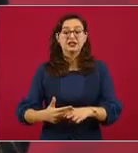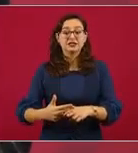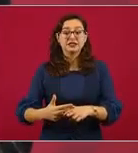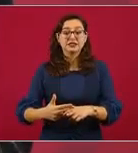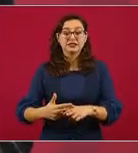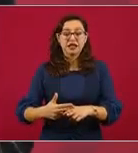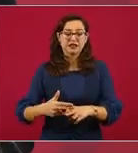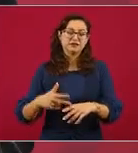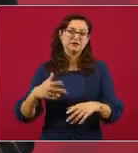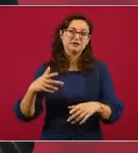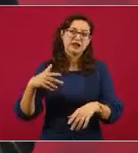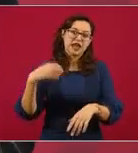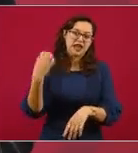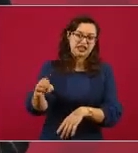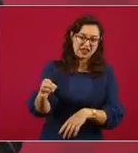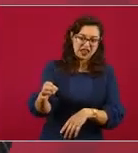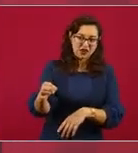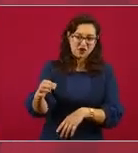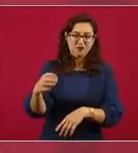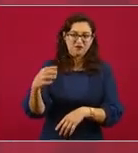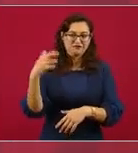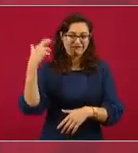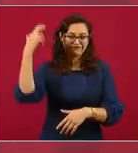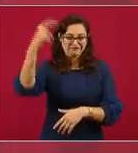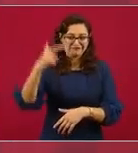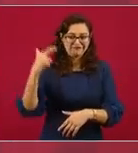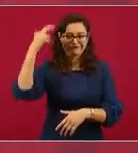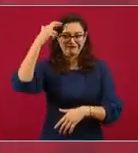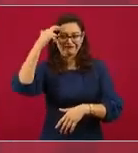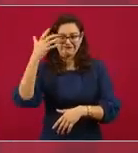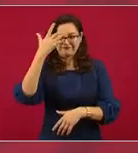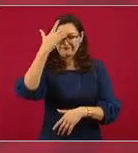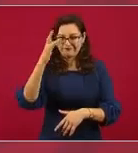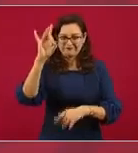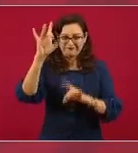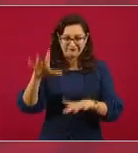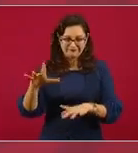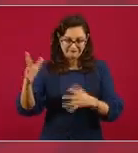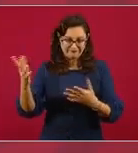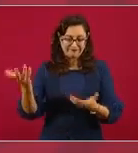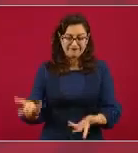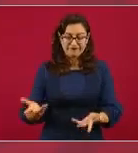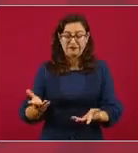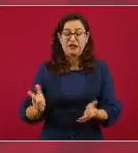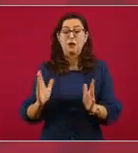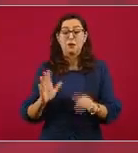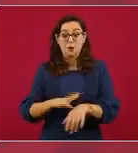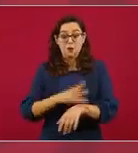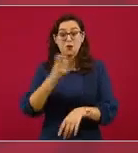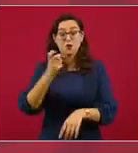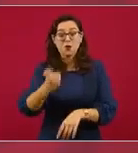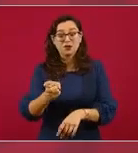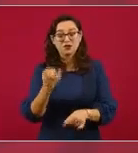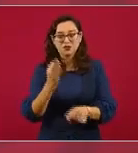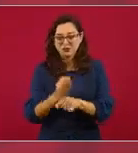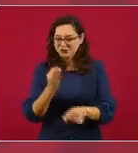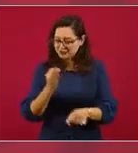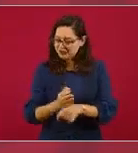lo que tenemos que procurar es cuidarnos hasta antes del 24,